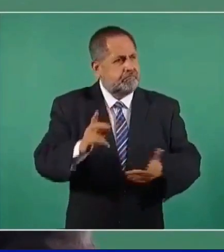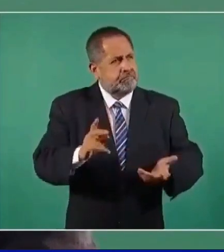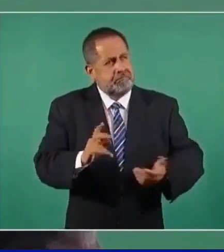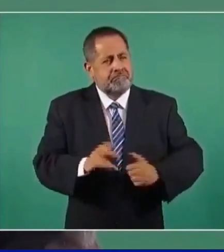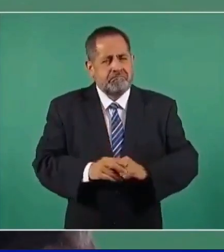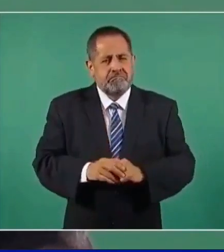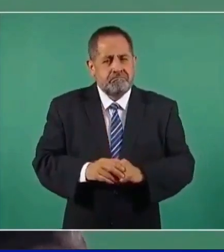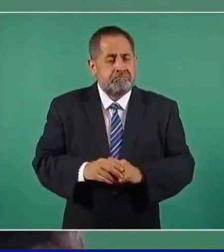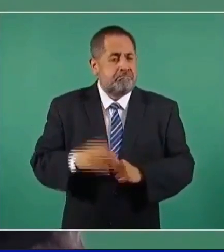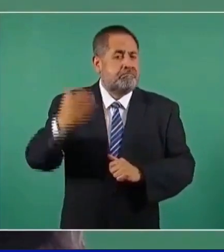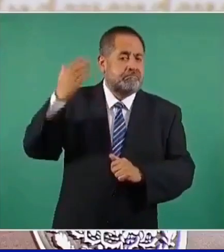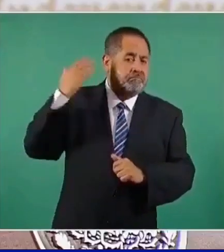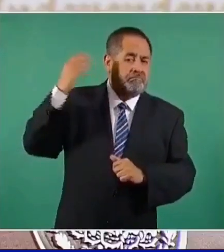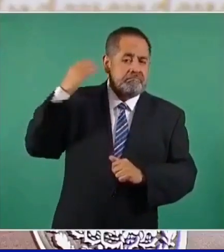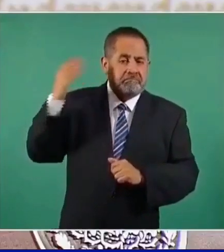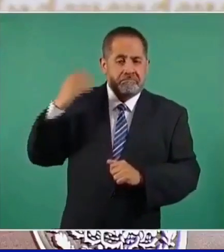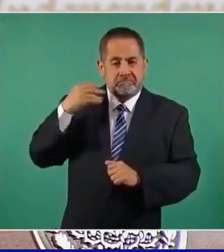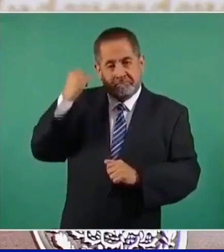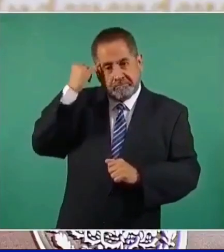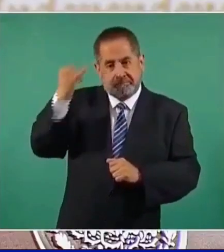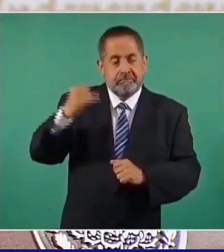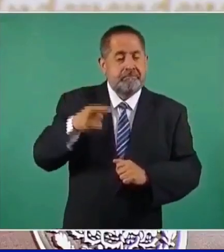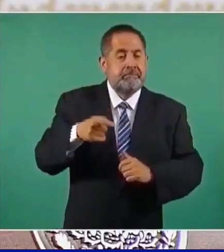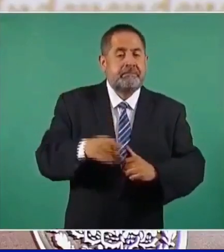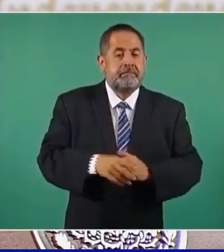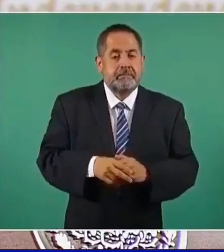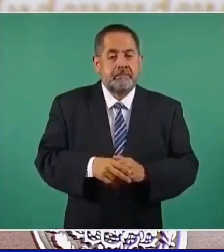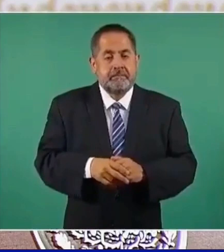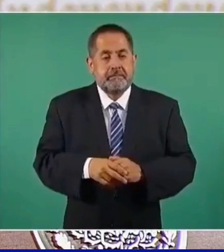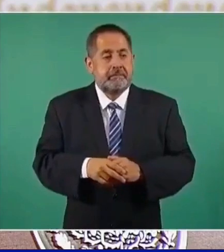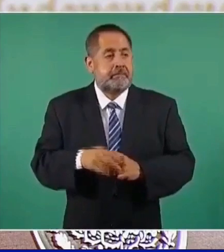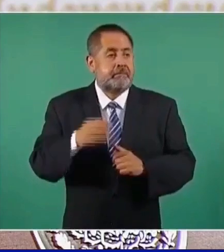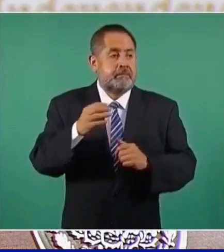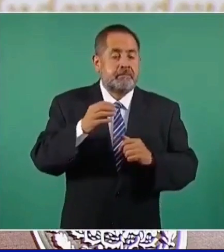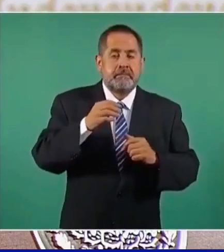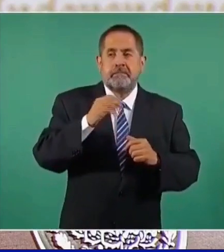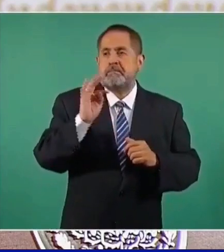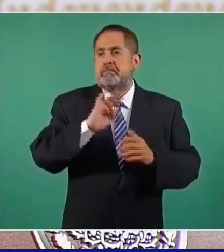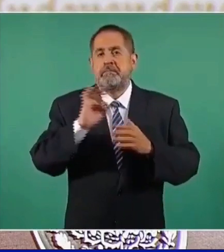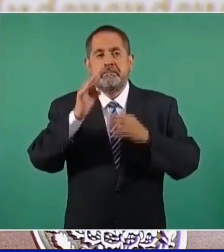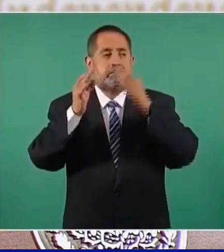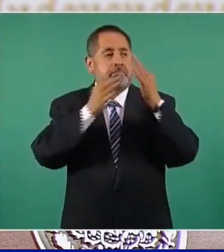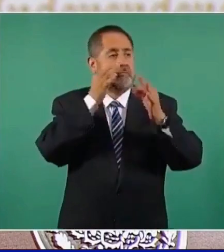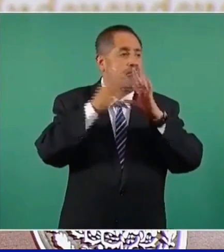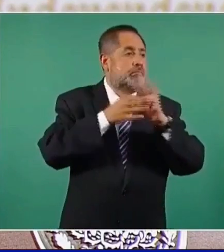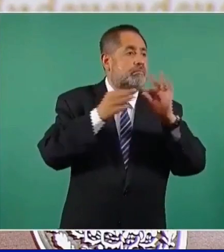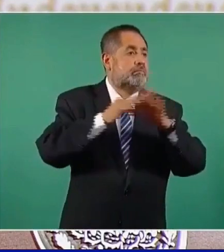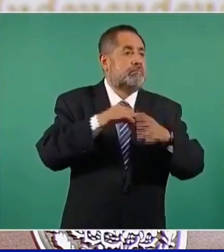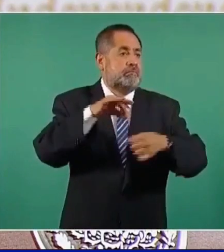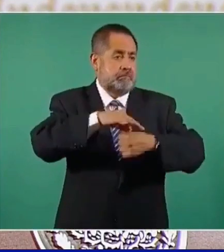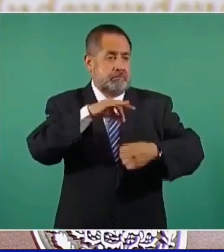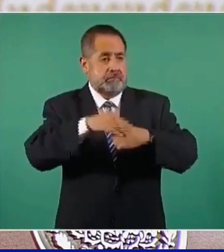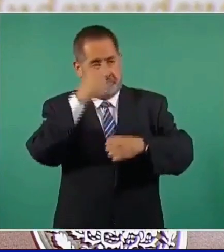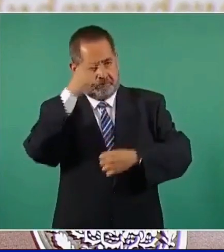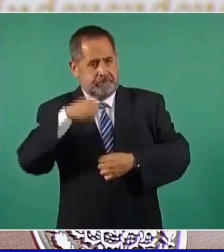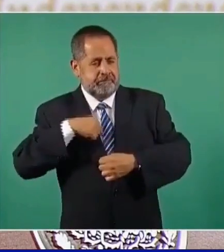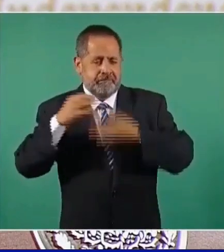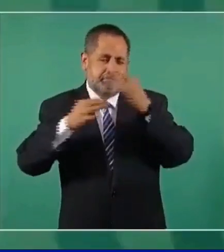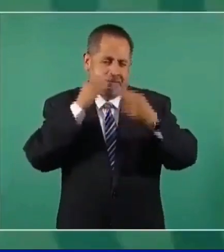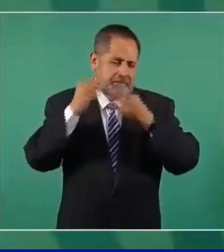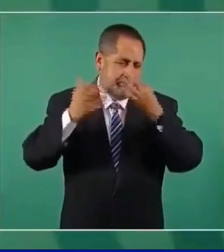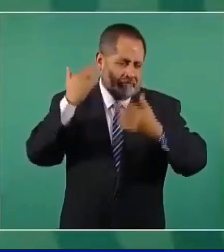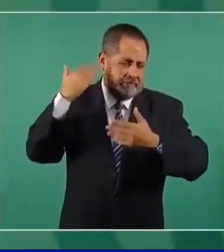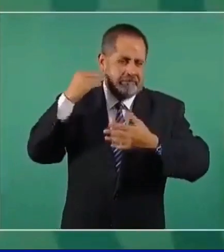antes había una campaña y